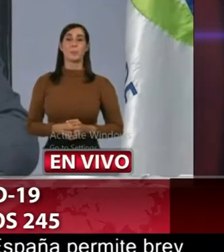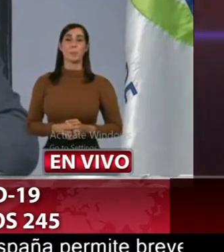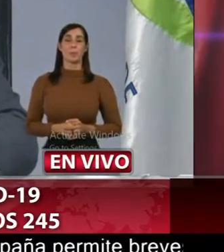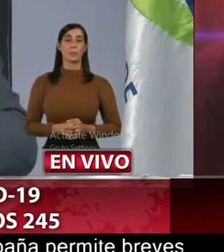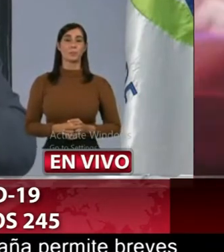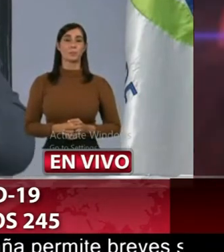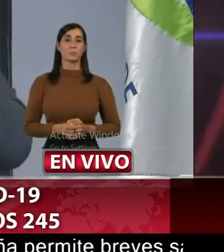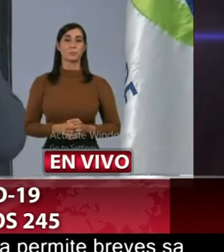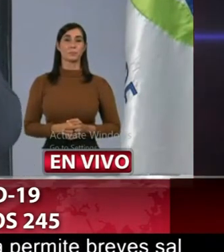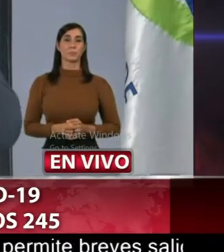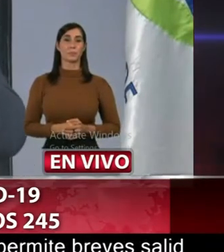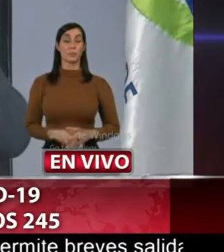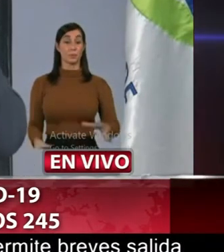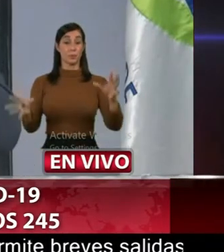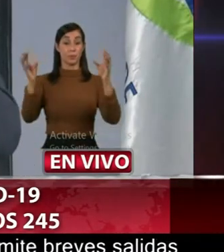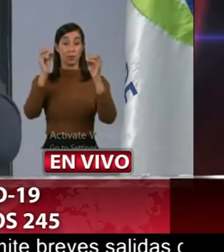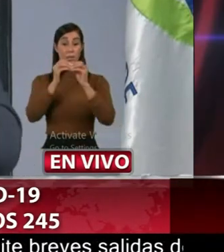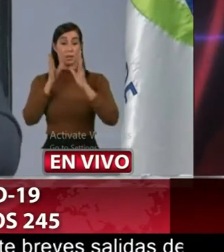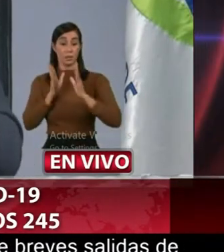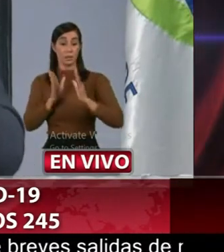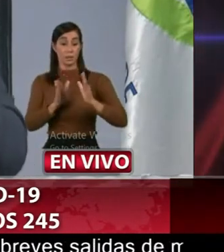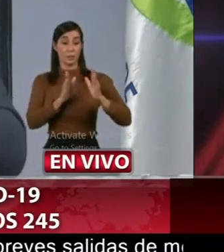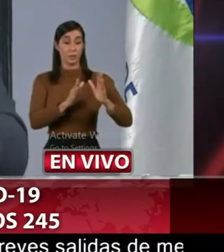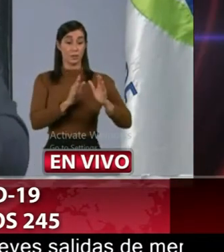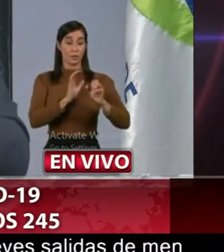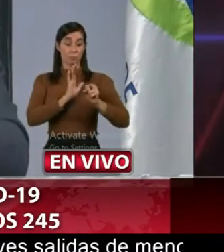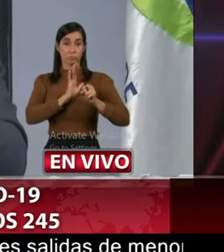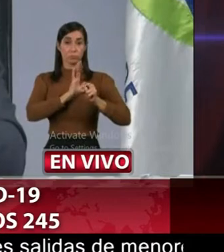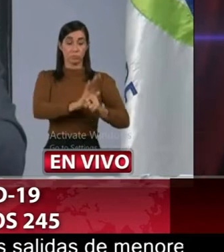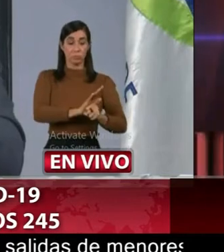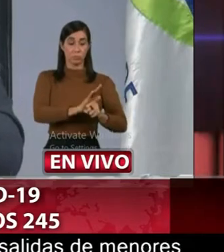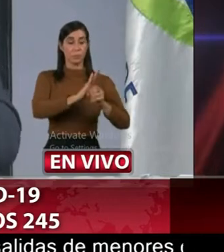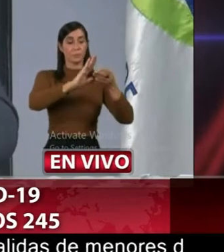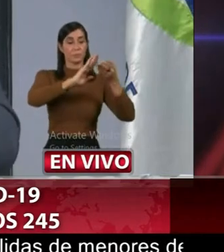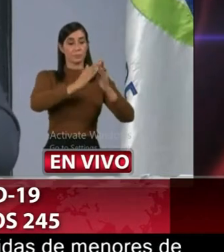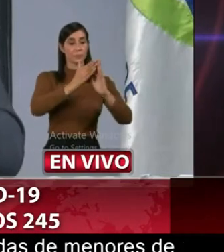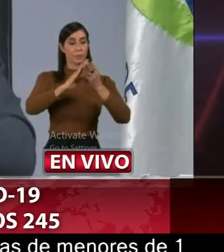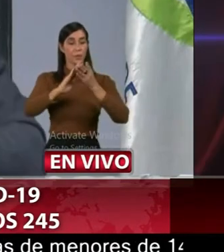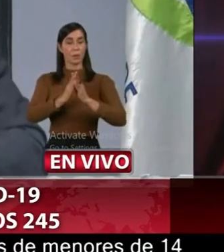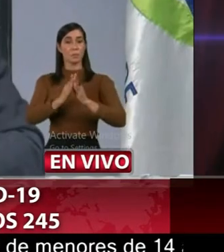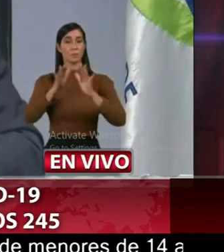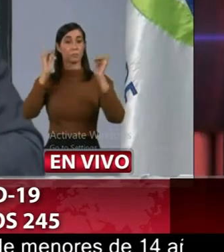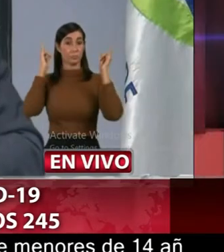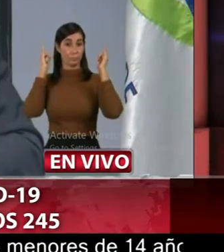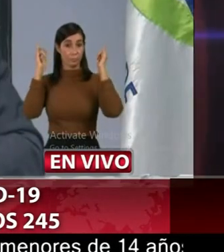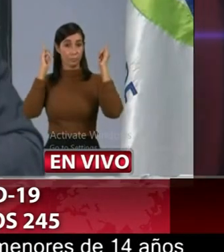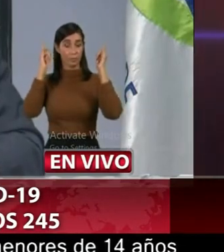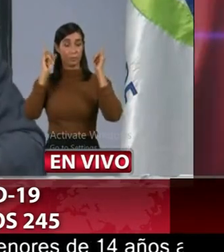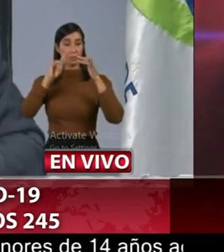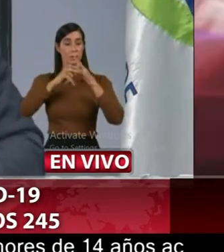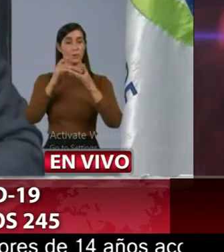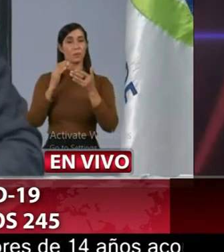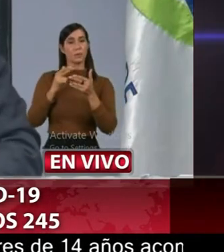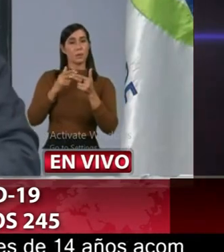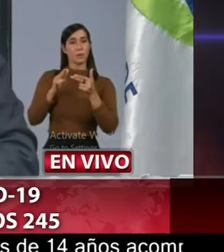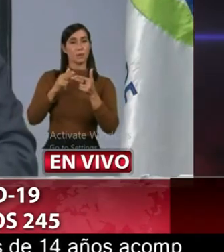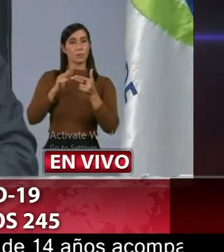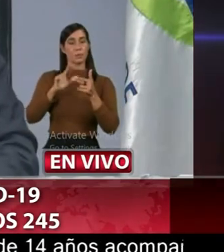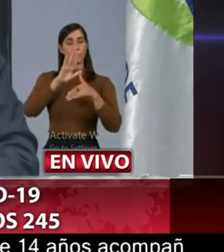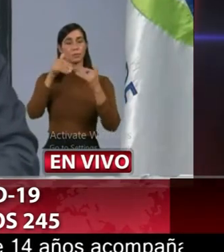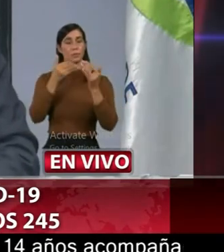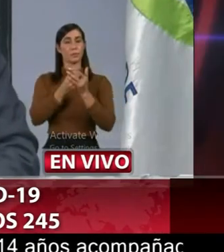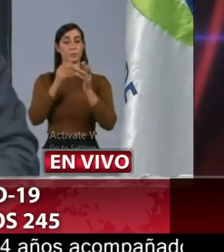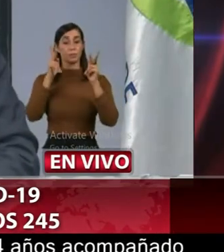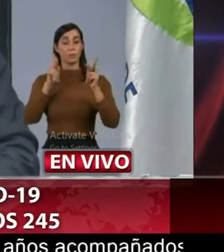más que en la fase de ajuste local como se hizo en Santiago recientemente y